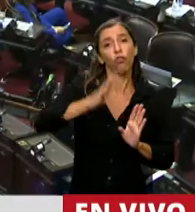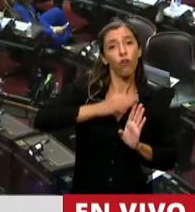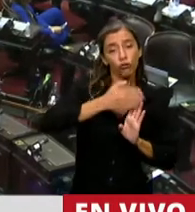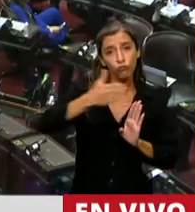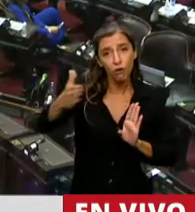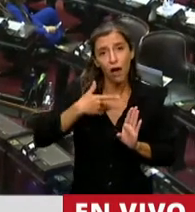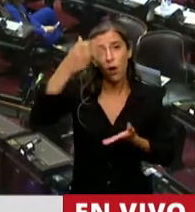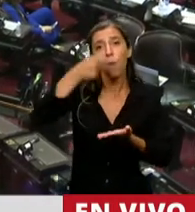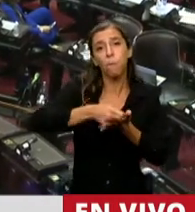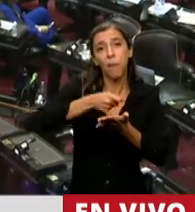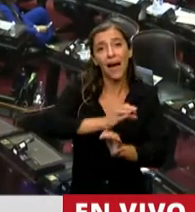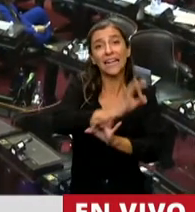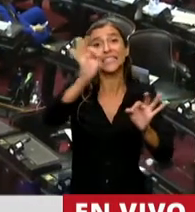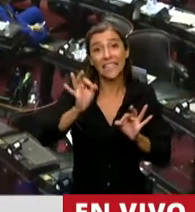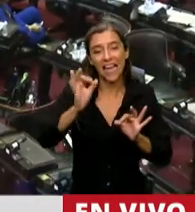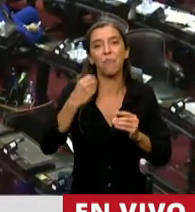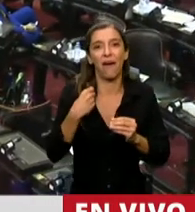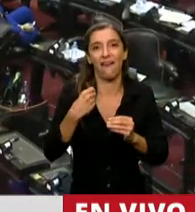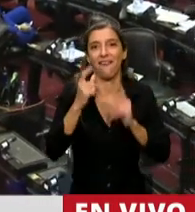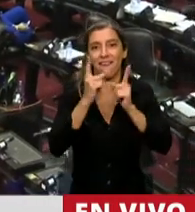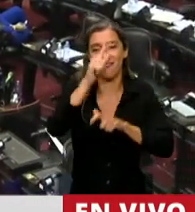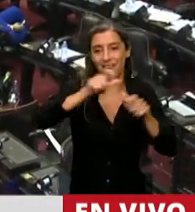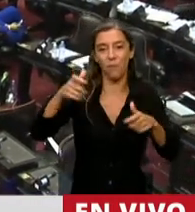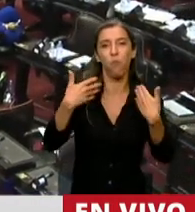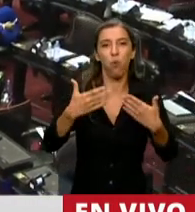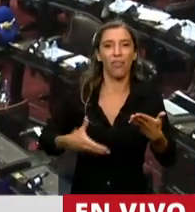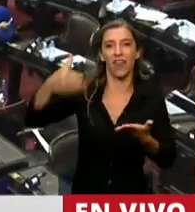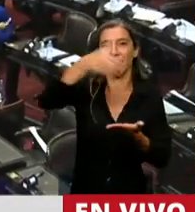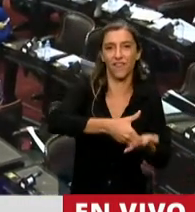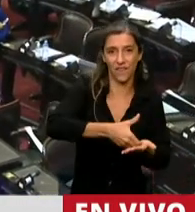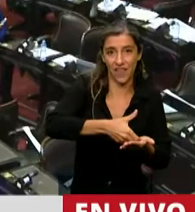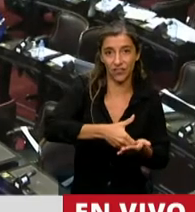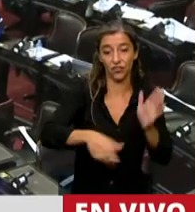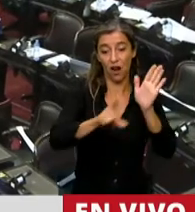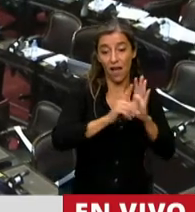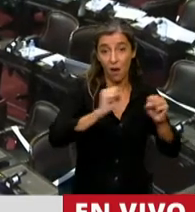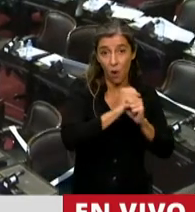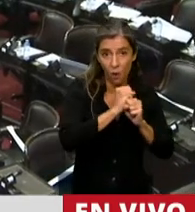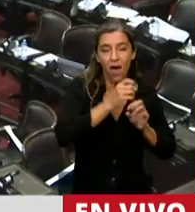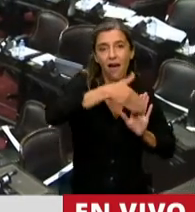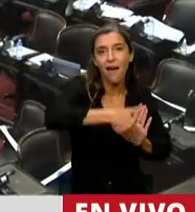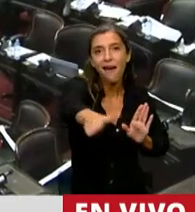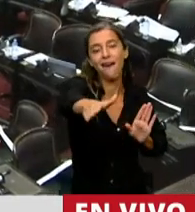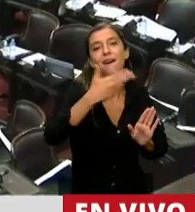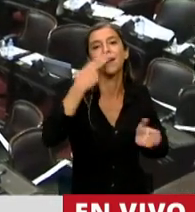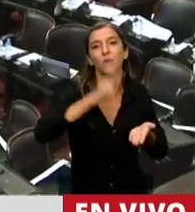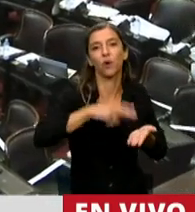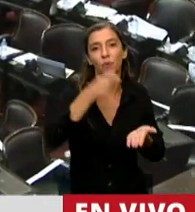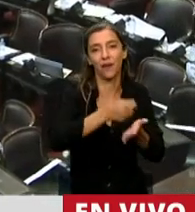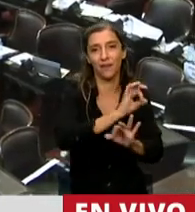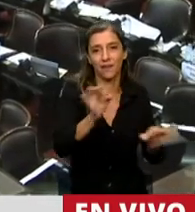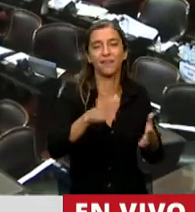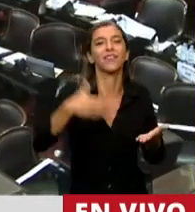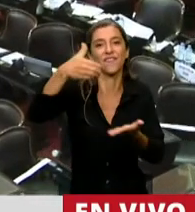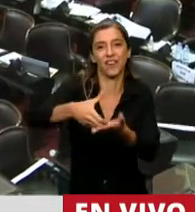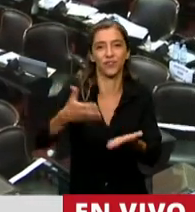activos financieros que se inician a partir de la entrada en vigencia de esta ley, y